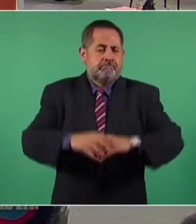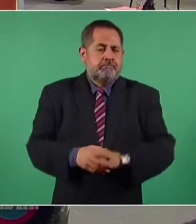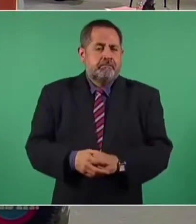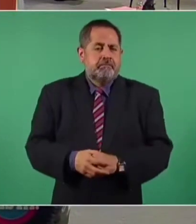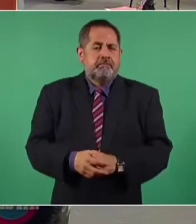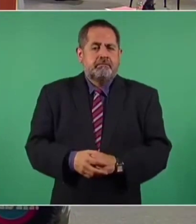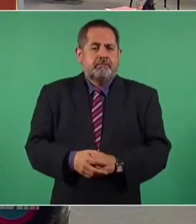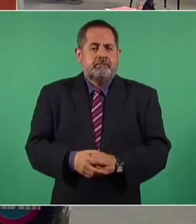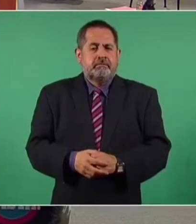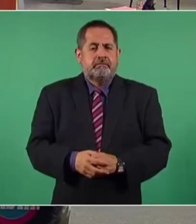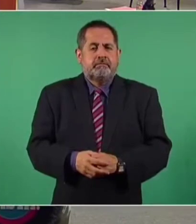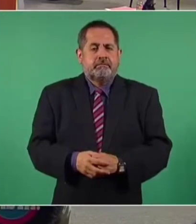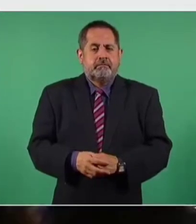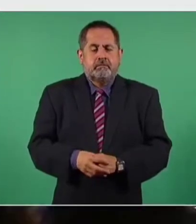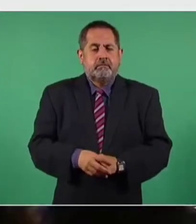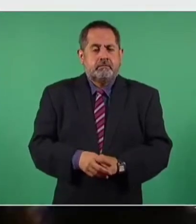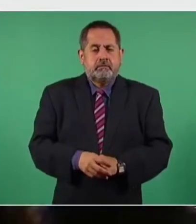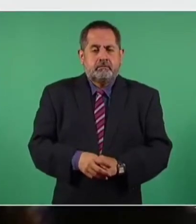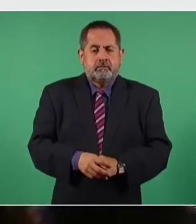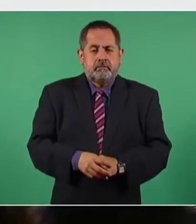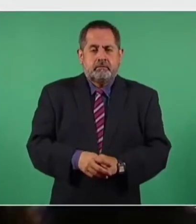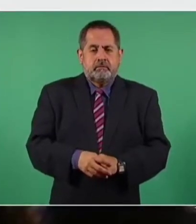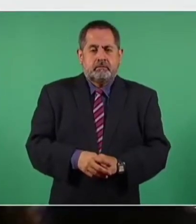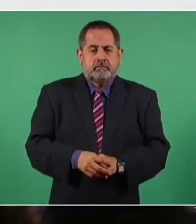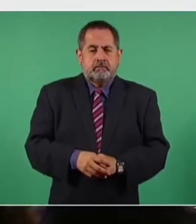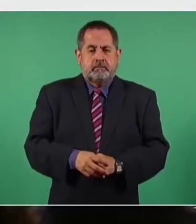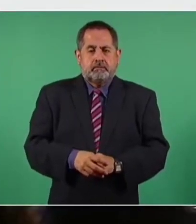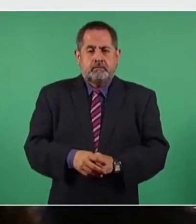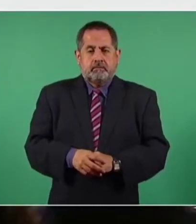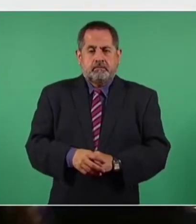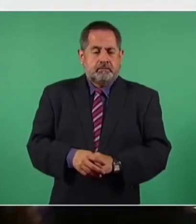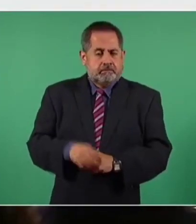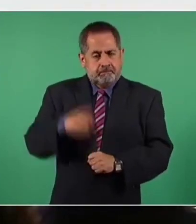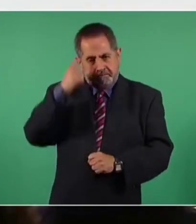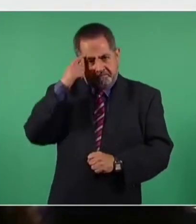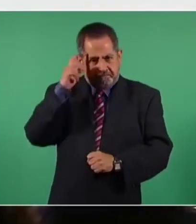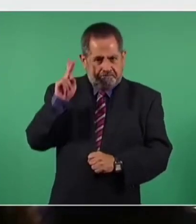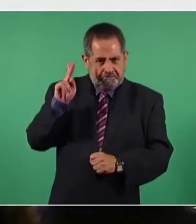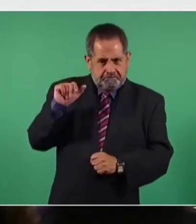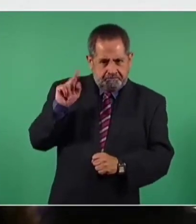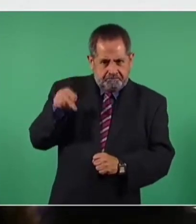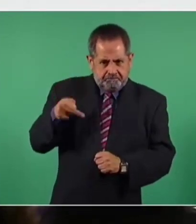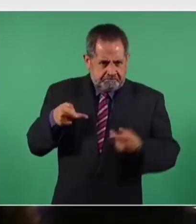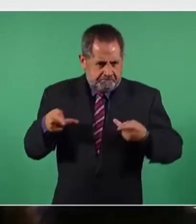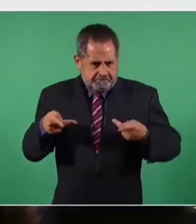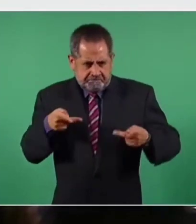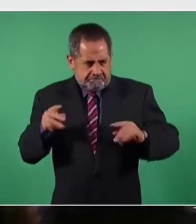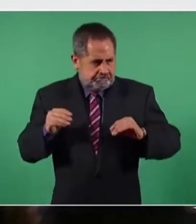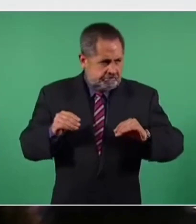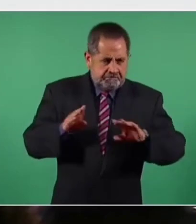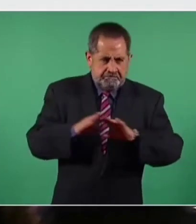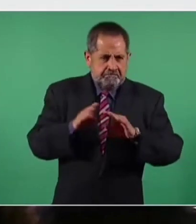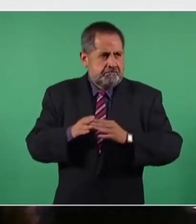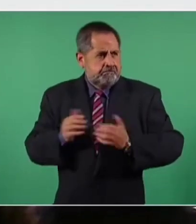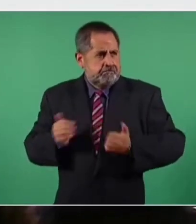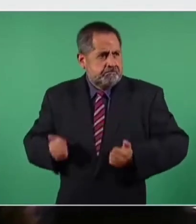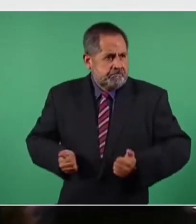La que sigue, por favor. Bueno, nuestra estrategia, en cuanto a la capacidad de reparto,